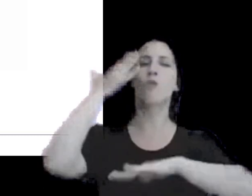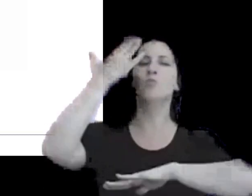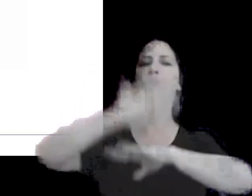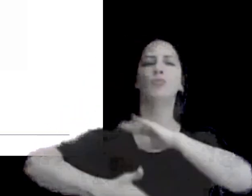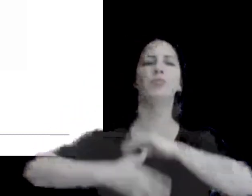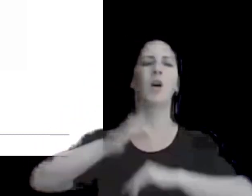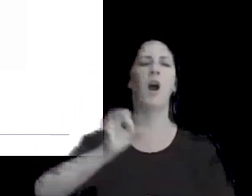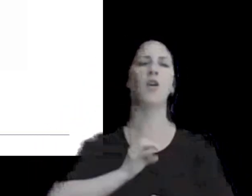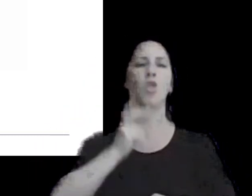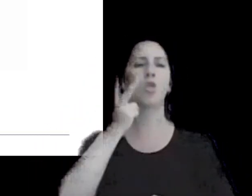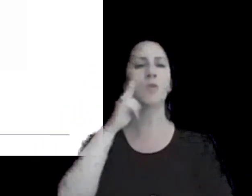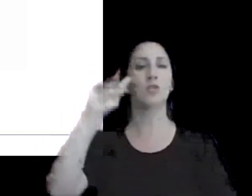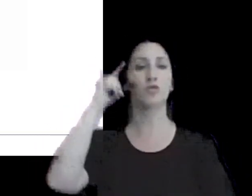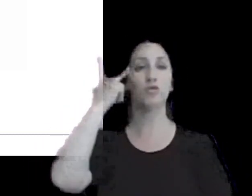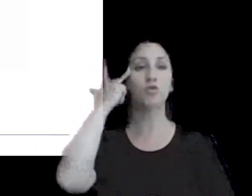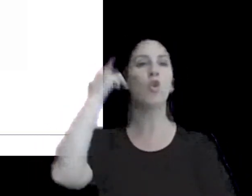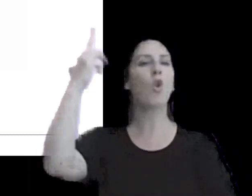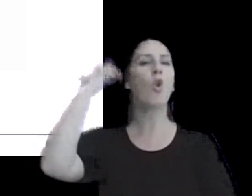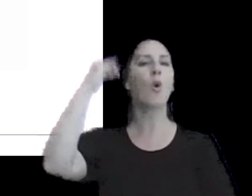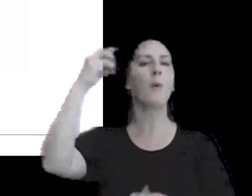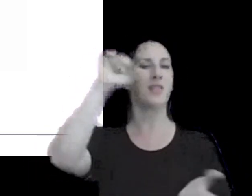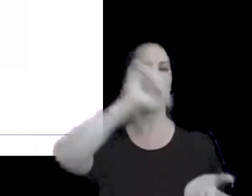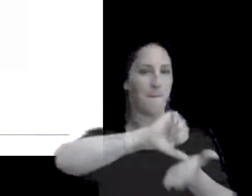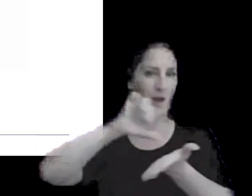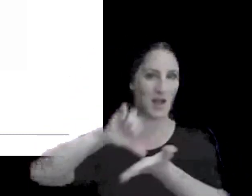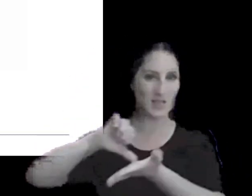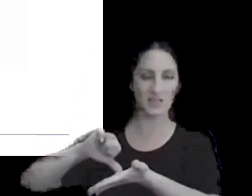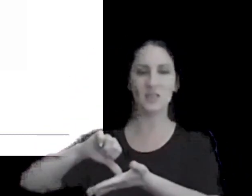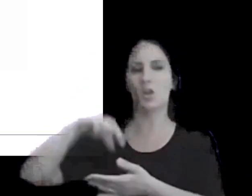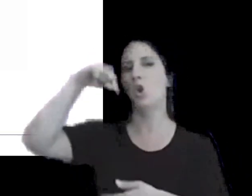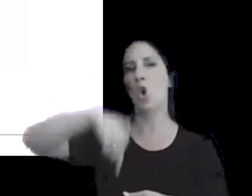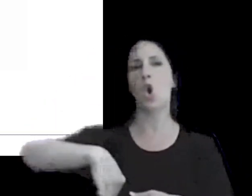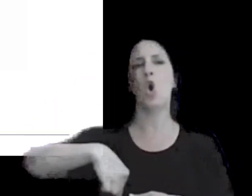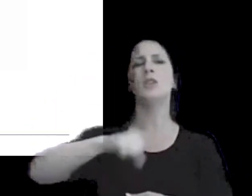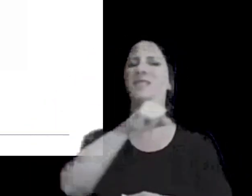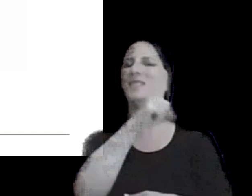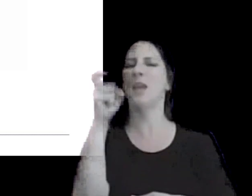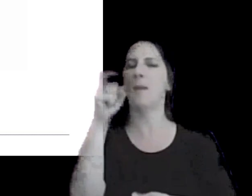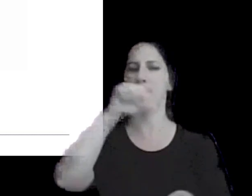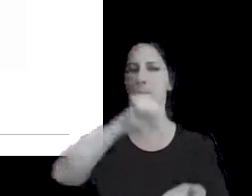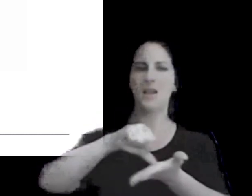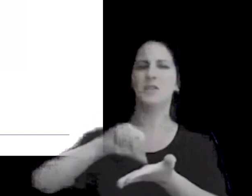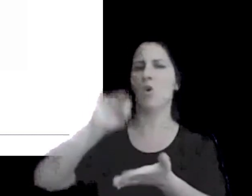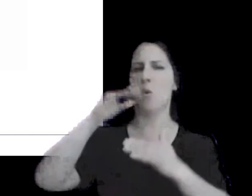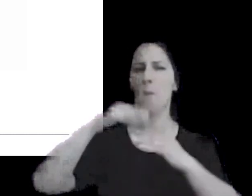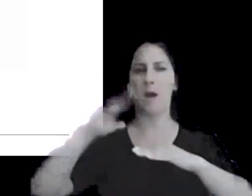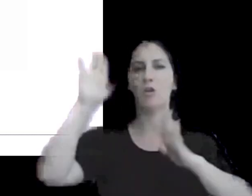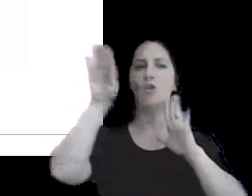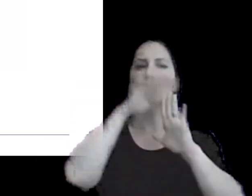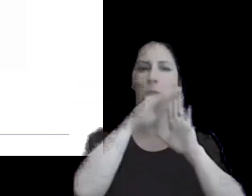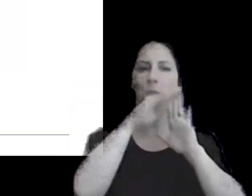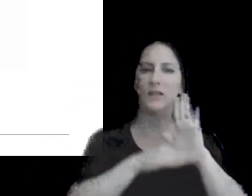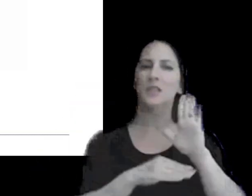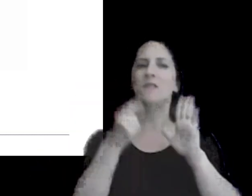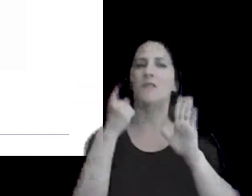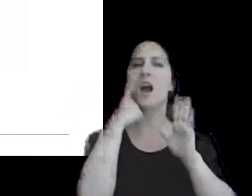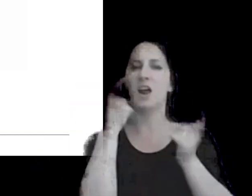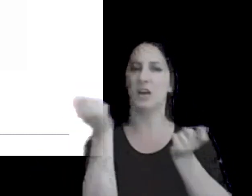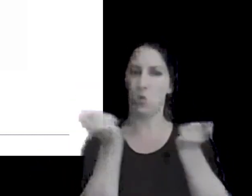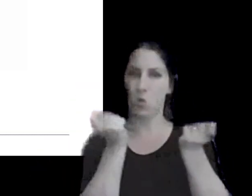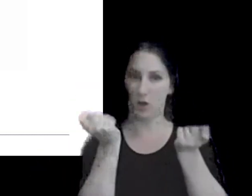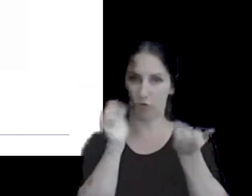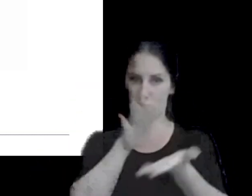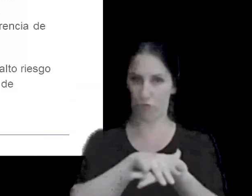eran cerca de 90 países hoy son 100 países o más que tienen normativa o regulaciones al respecto